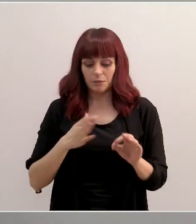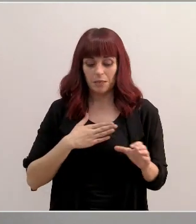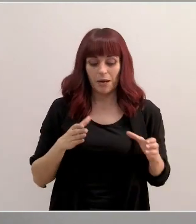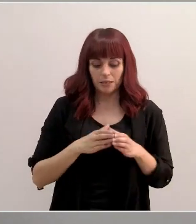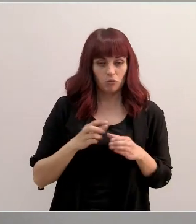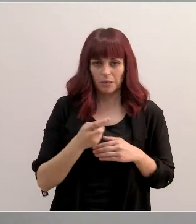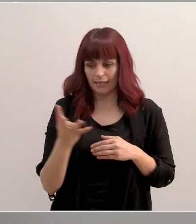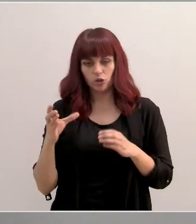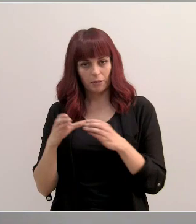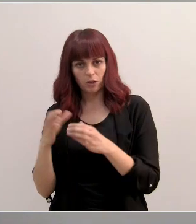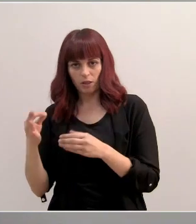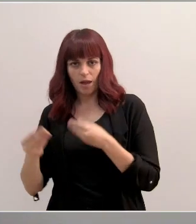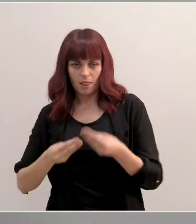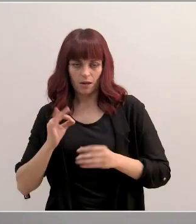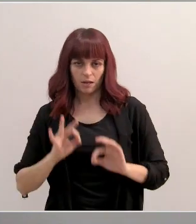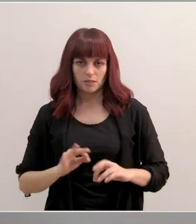como los del resto de partidos.